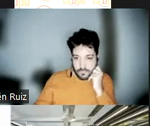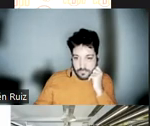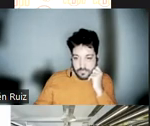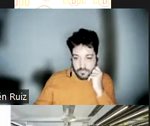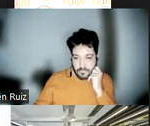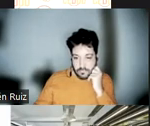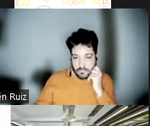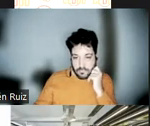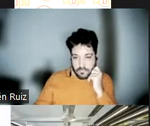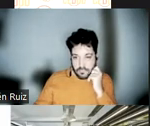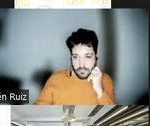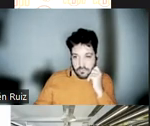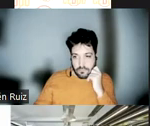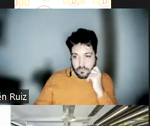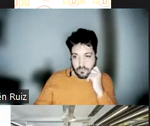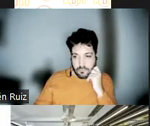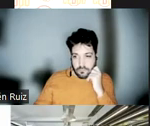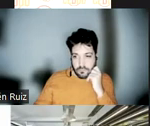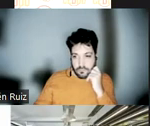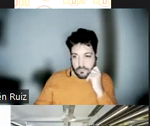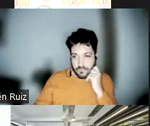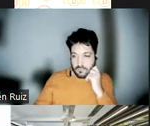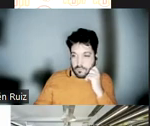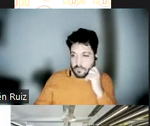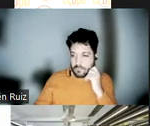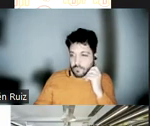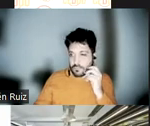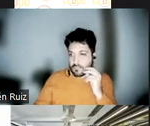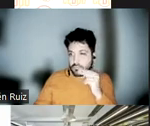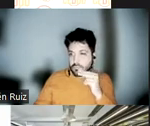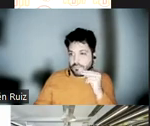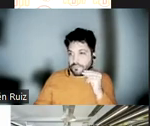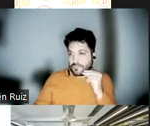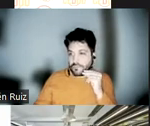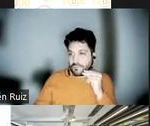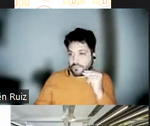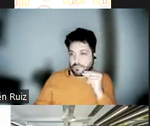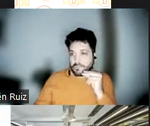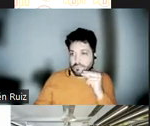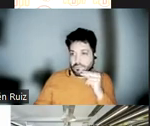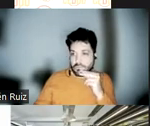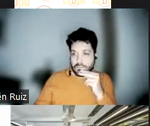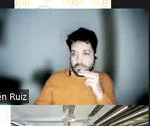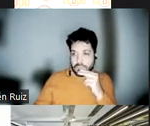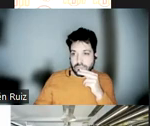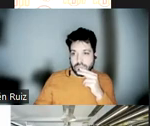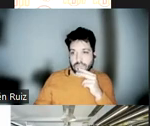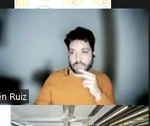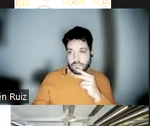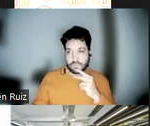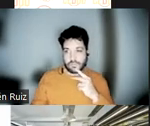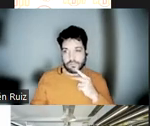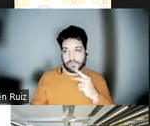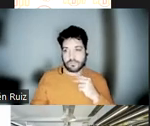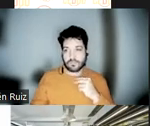muy frecuentes, por ejemplo, en petilépticos, que en vez de tener una crisis con convulsiones como las que conocéis, pues están en crisis